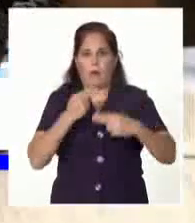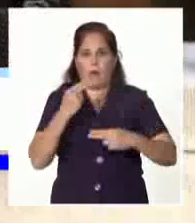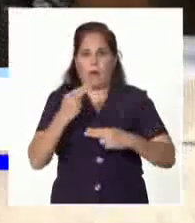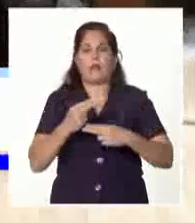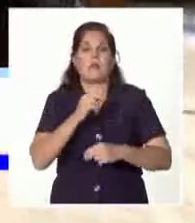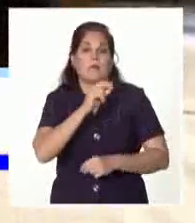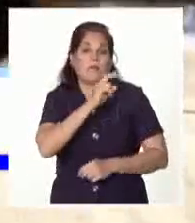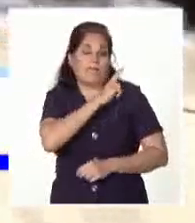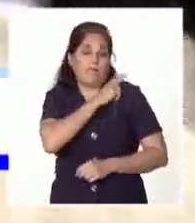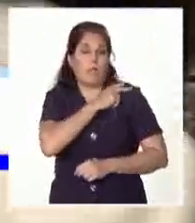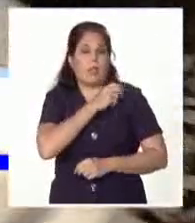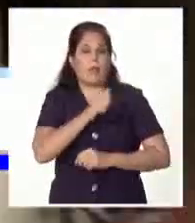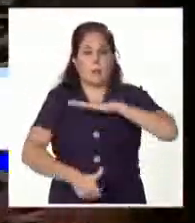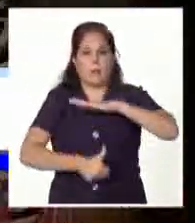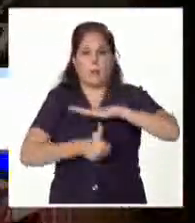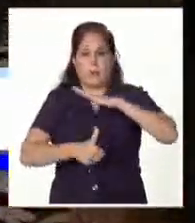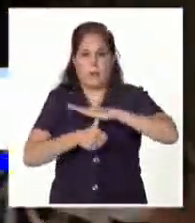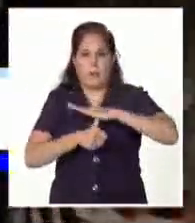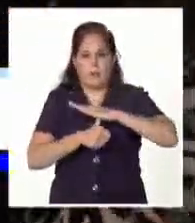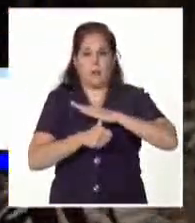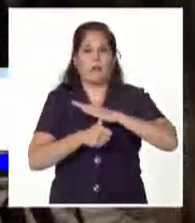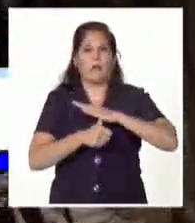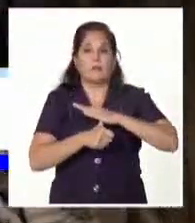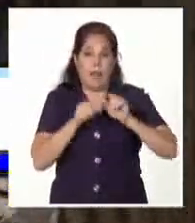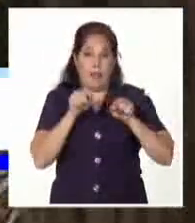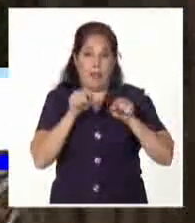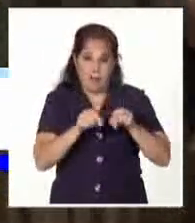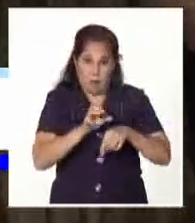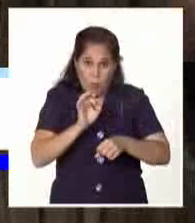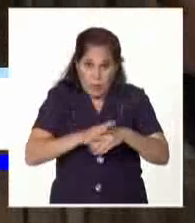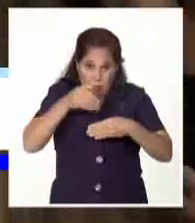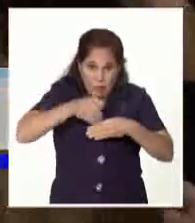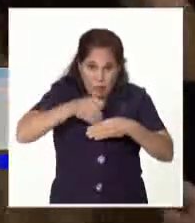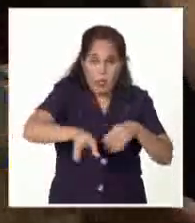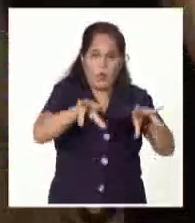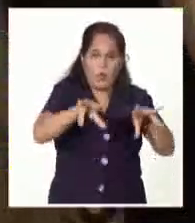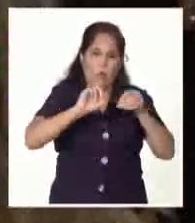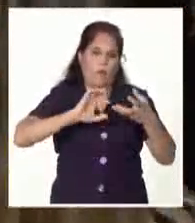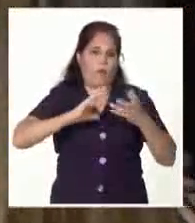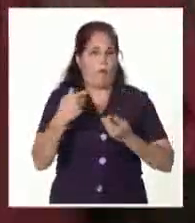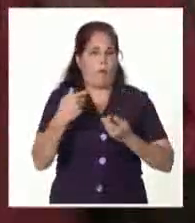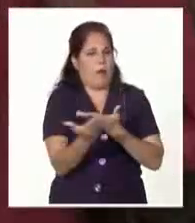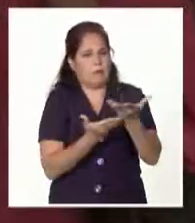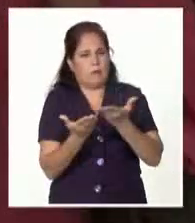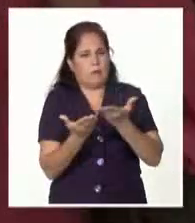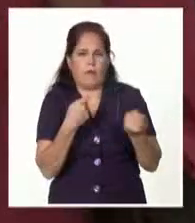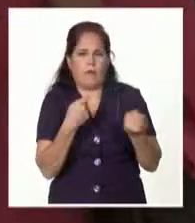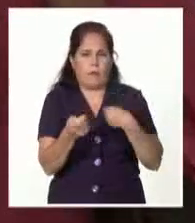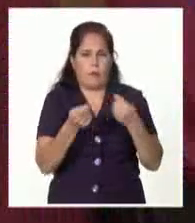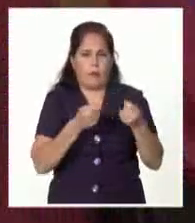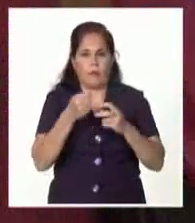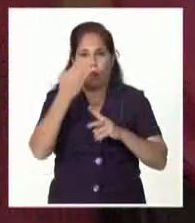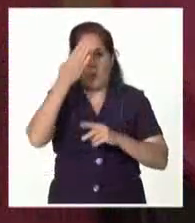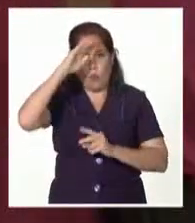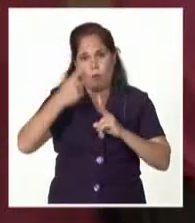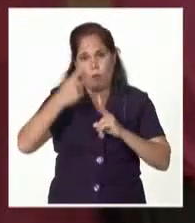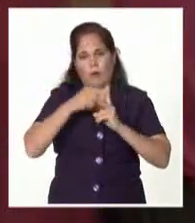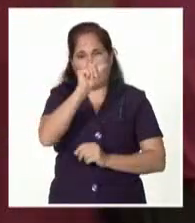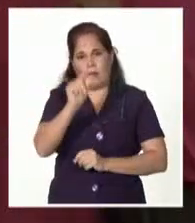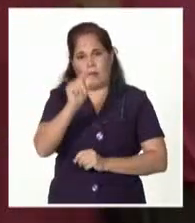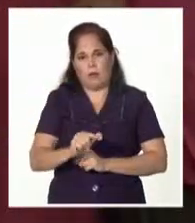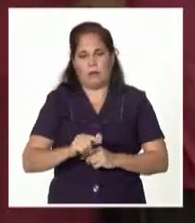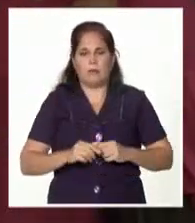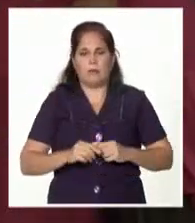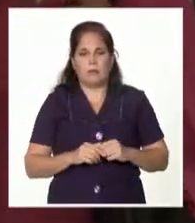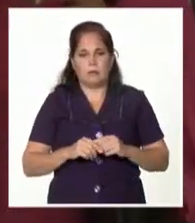de jefe de Estado a la nación europea y que desde ya abre nuevos caminos en las relaciones entre Cuba y la República Italiana.